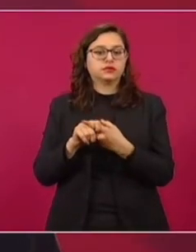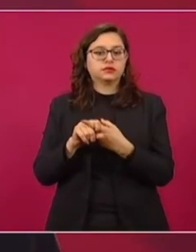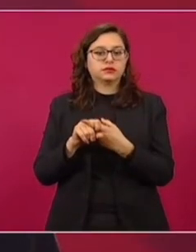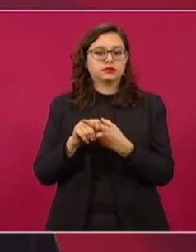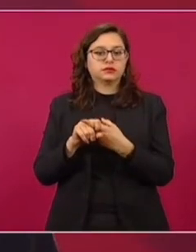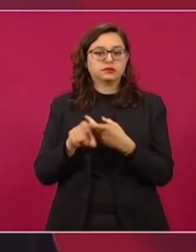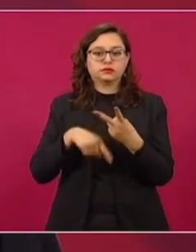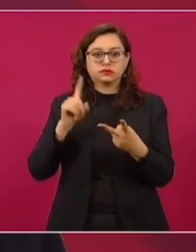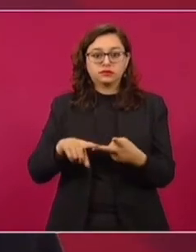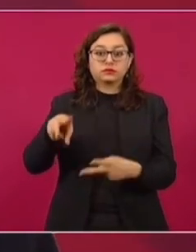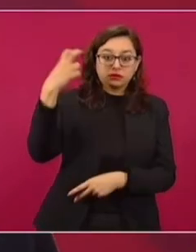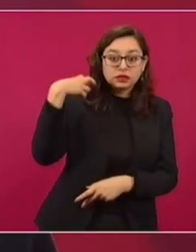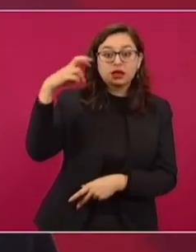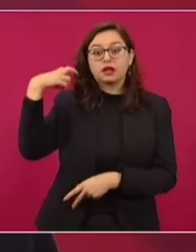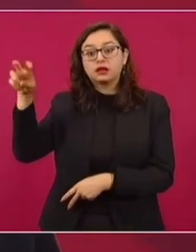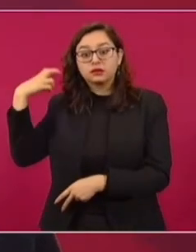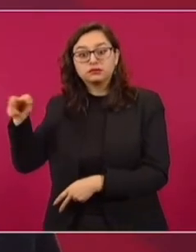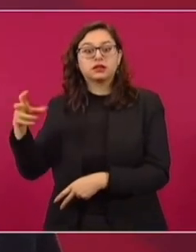Obras, las giras.